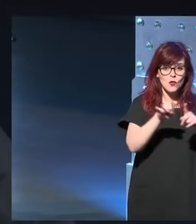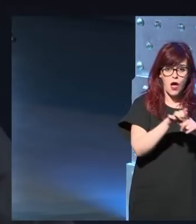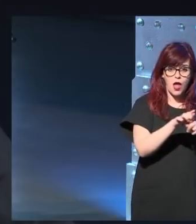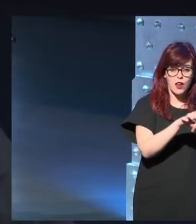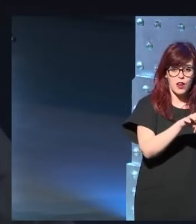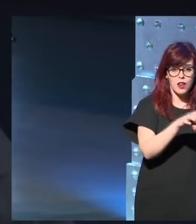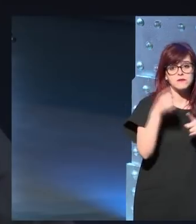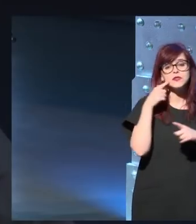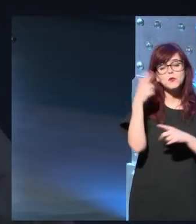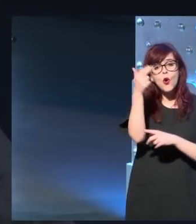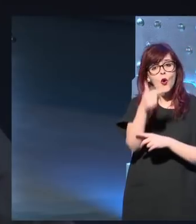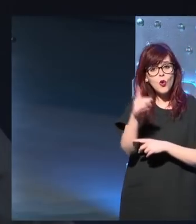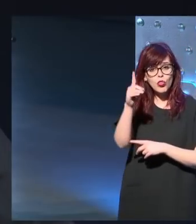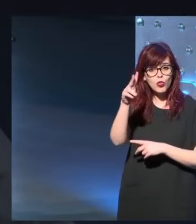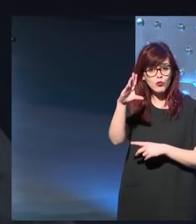Sí, no sé.